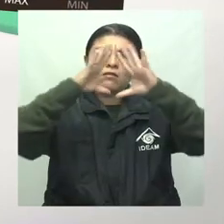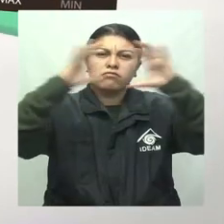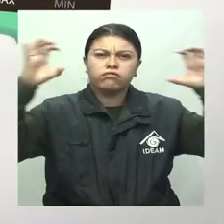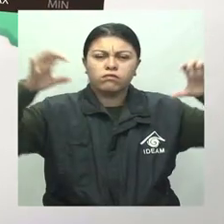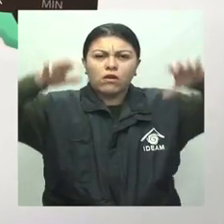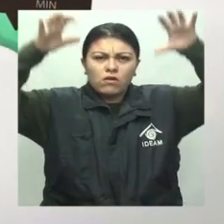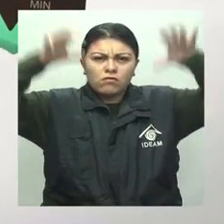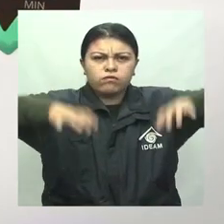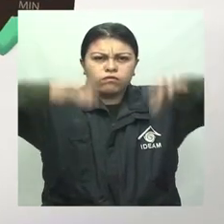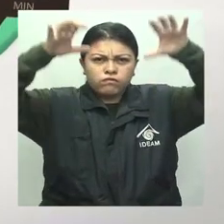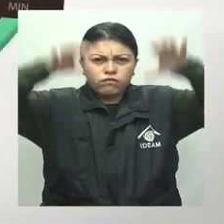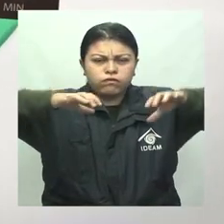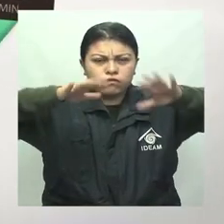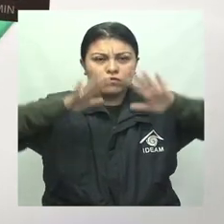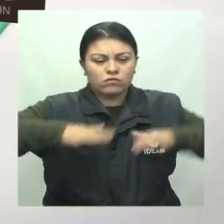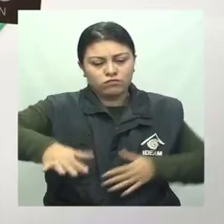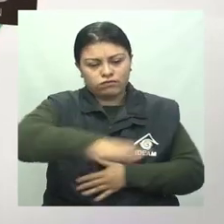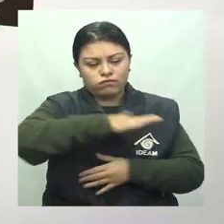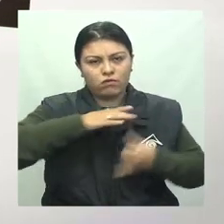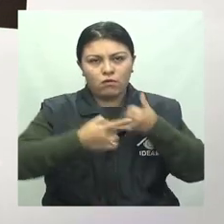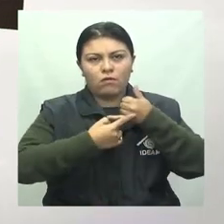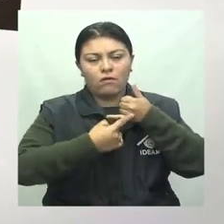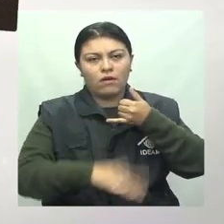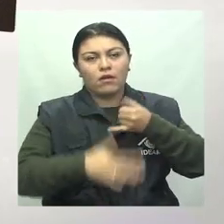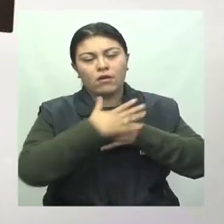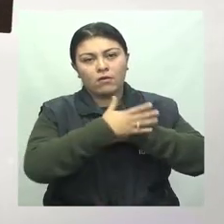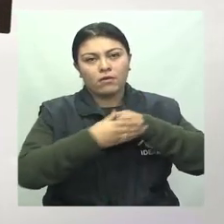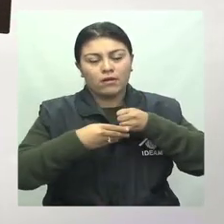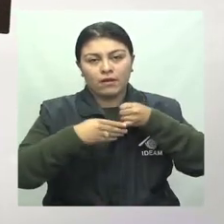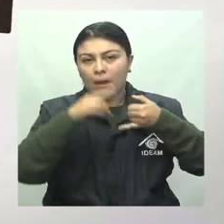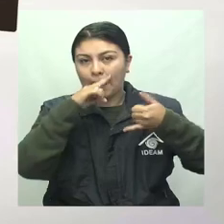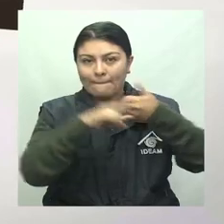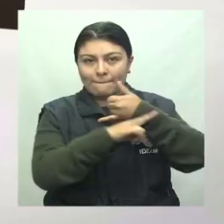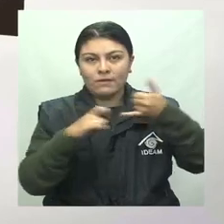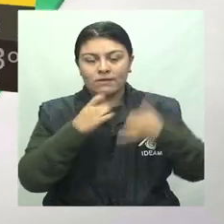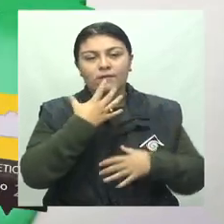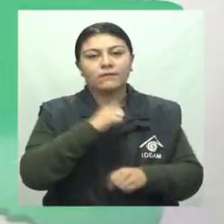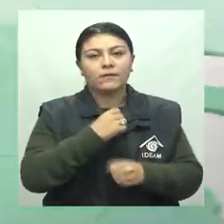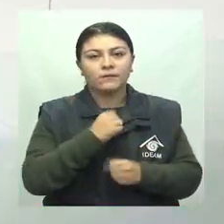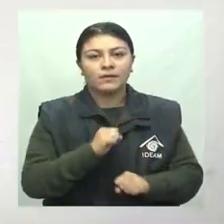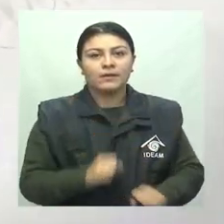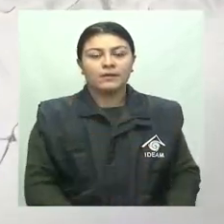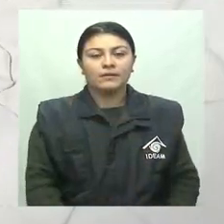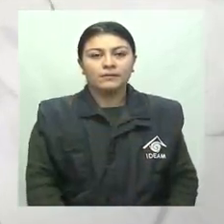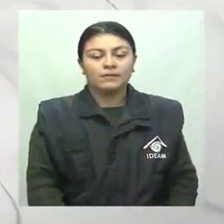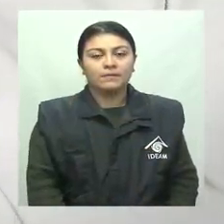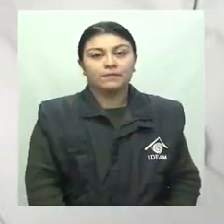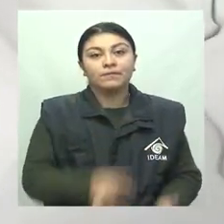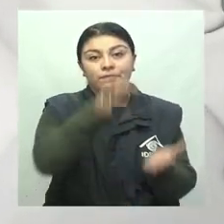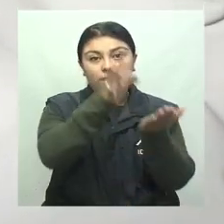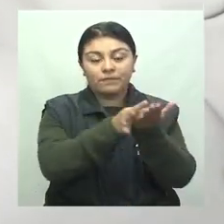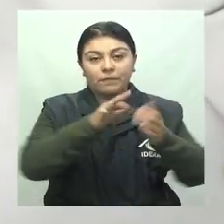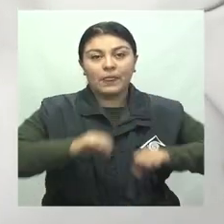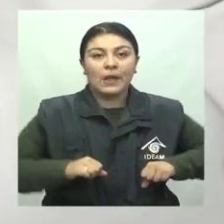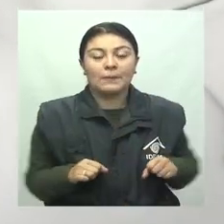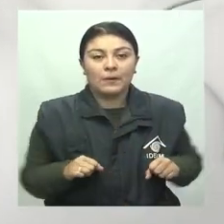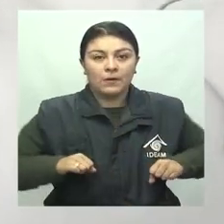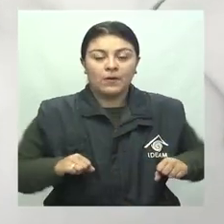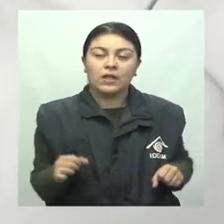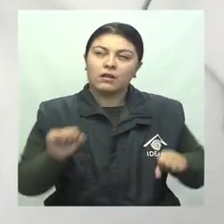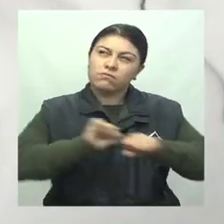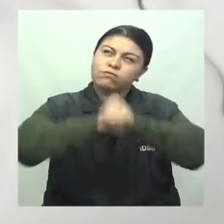sobre los sectores del Guaviare, Guainía, Amazonas y el Baupés. En la capital la mañana se verá con cielos